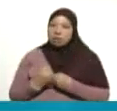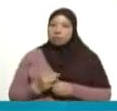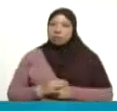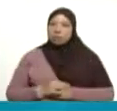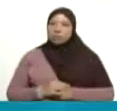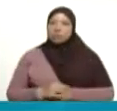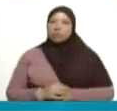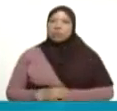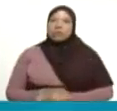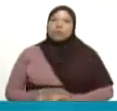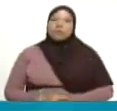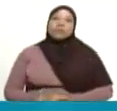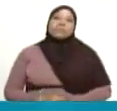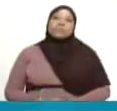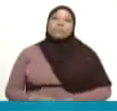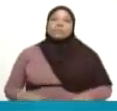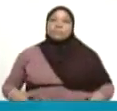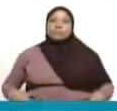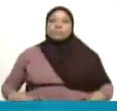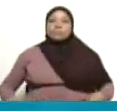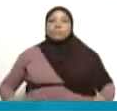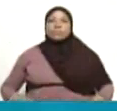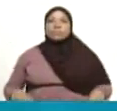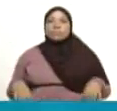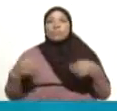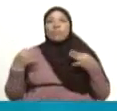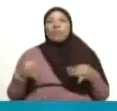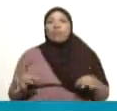pasajero. Esto es pasajero.